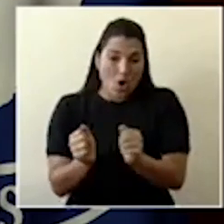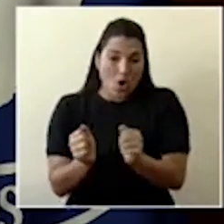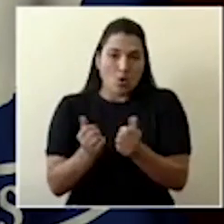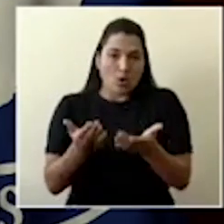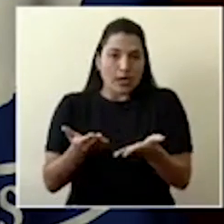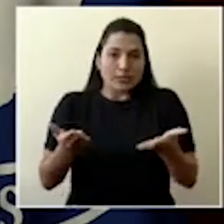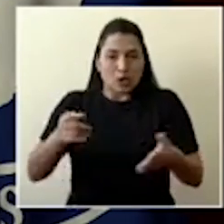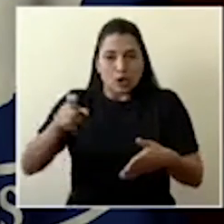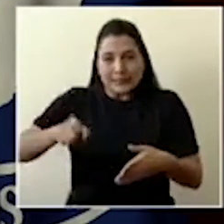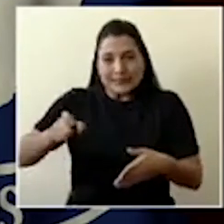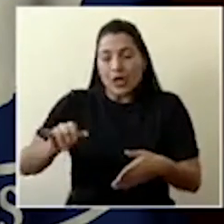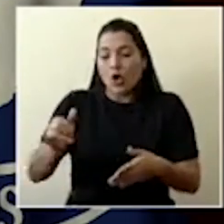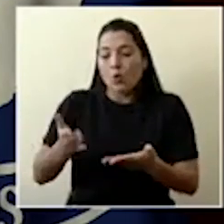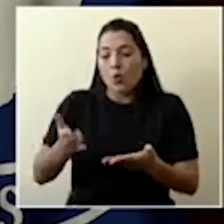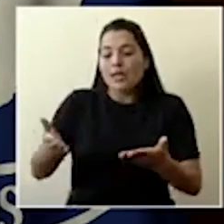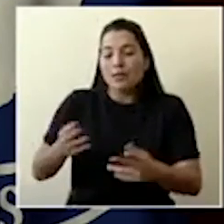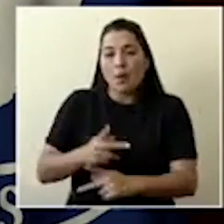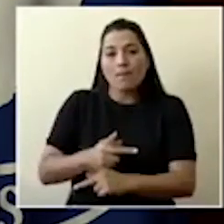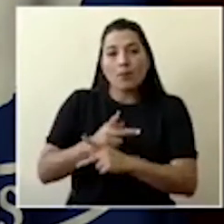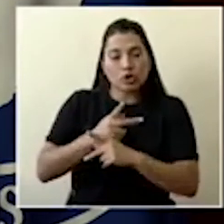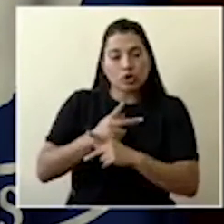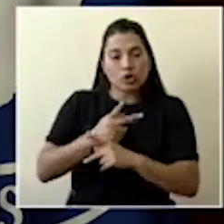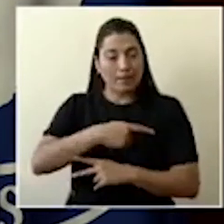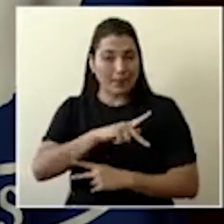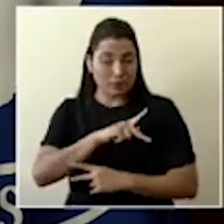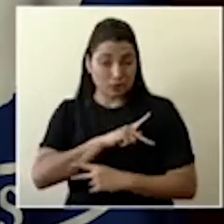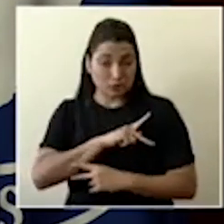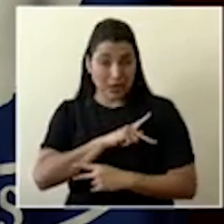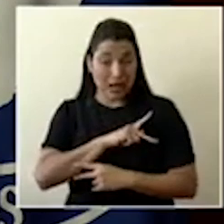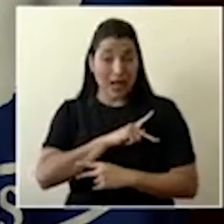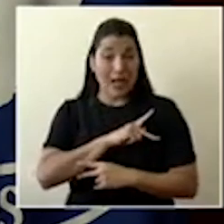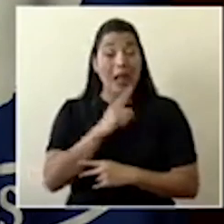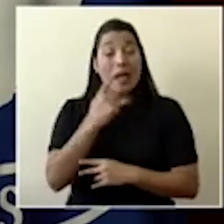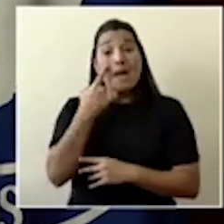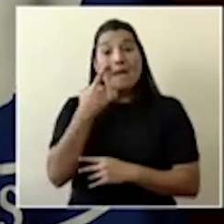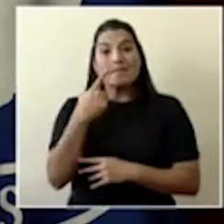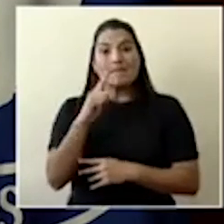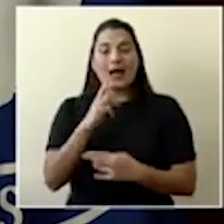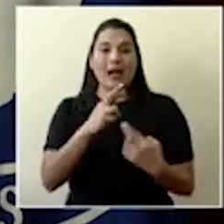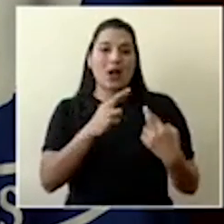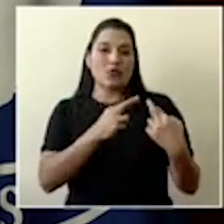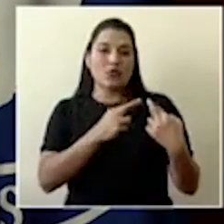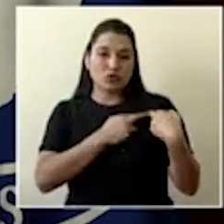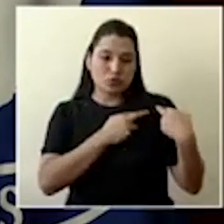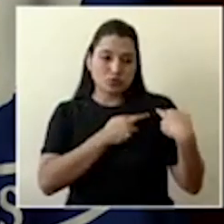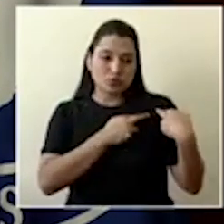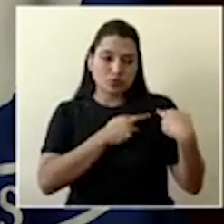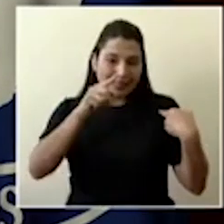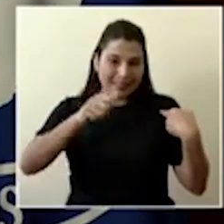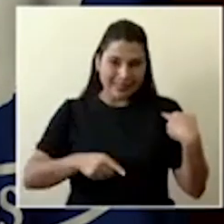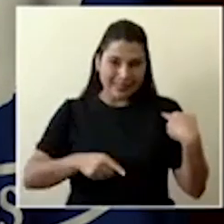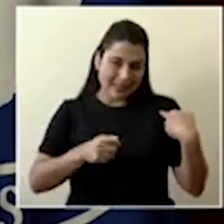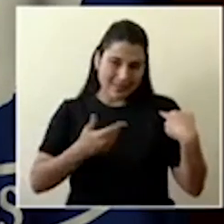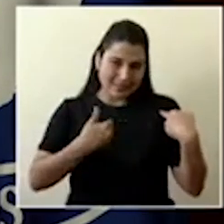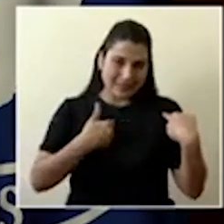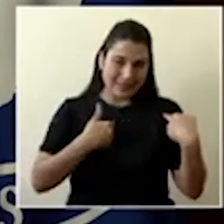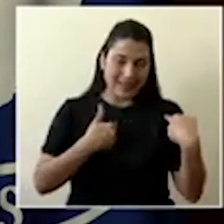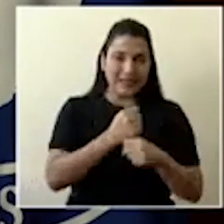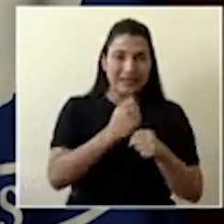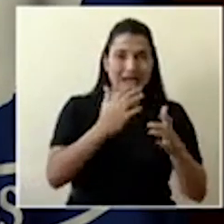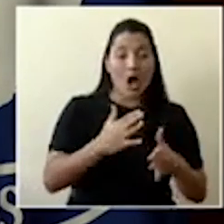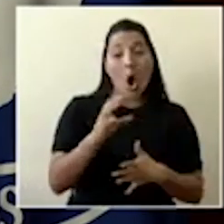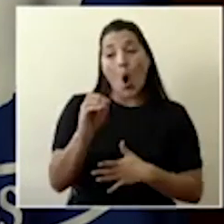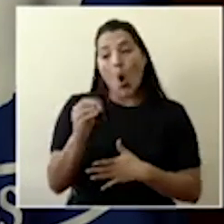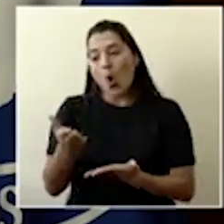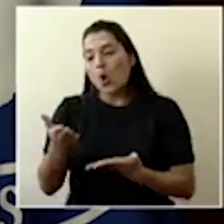como equipos de protección personal adecuados para el nivel de tareas que van a requerir, o también artículos de higiene